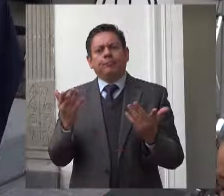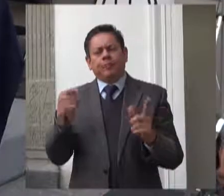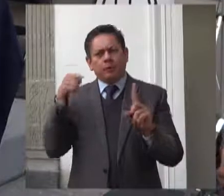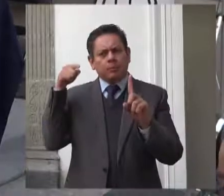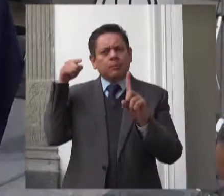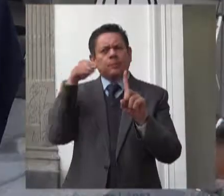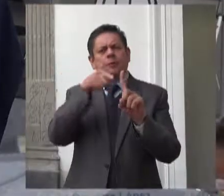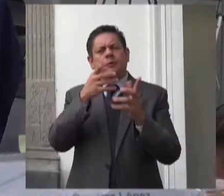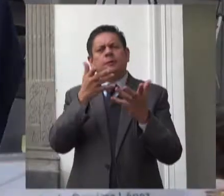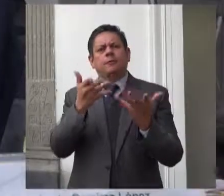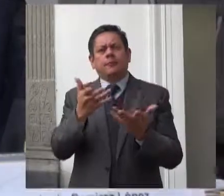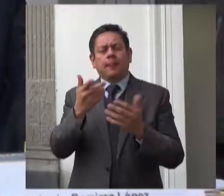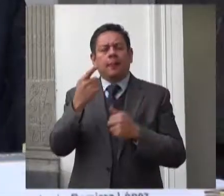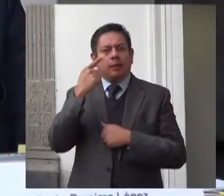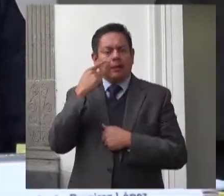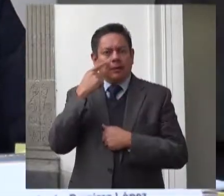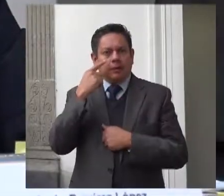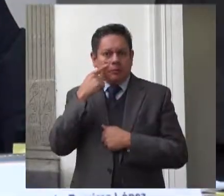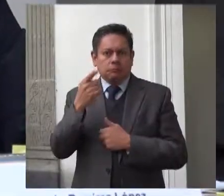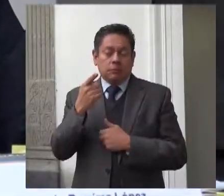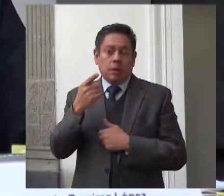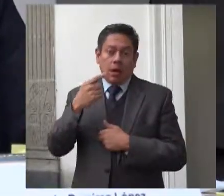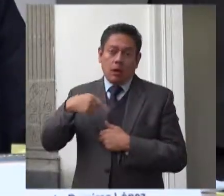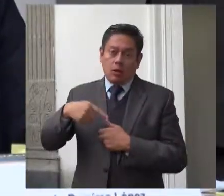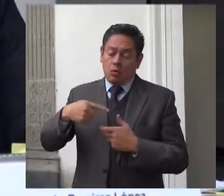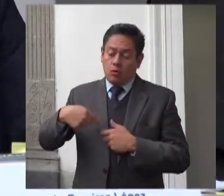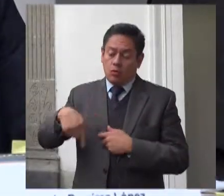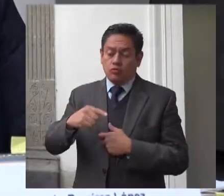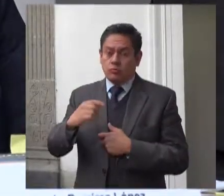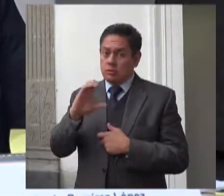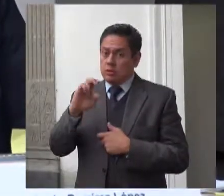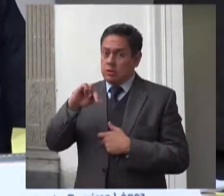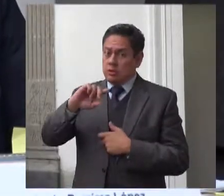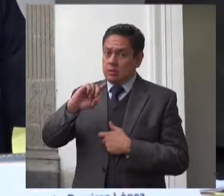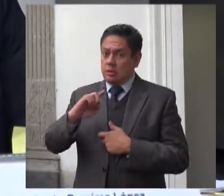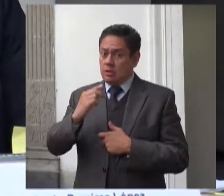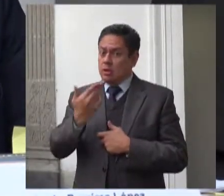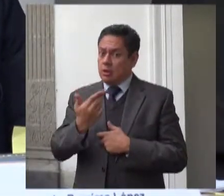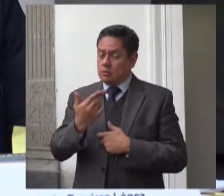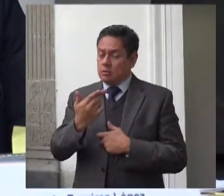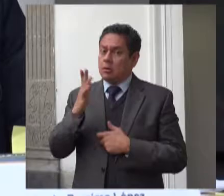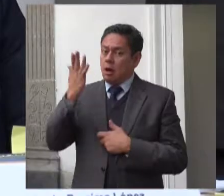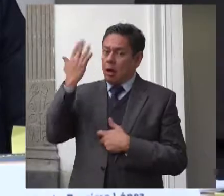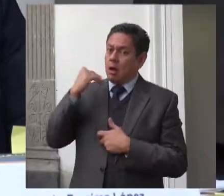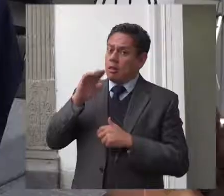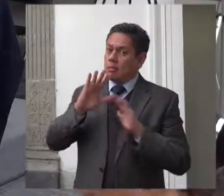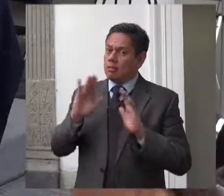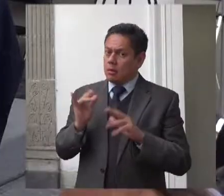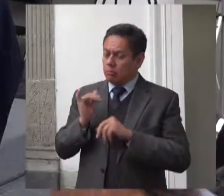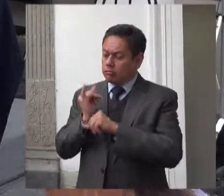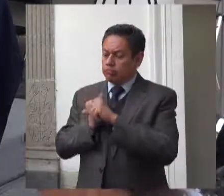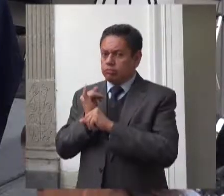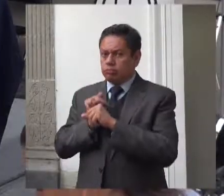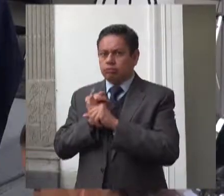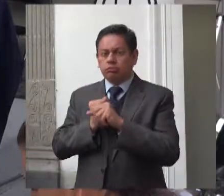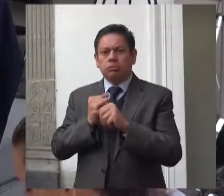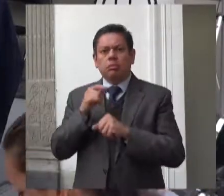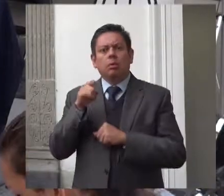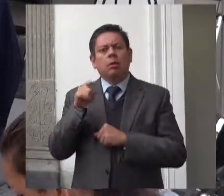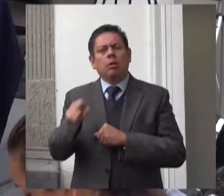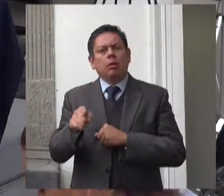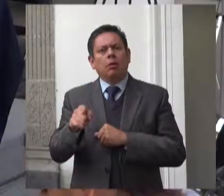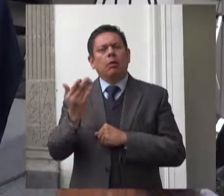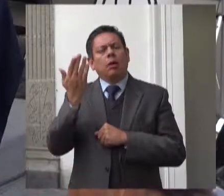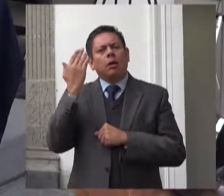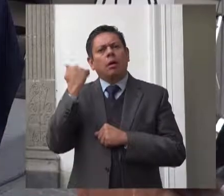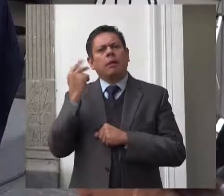Nacional, los resultados de la investigación realizada por la Comisión Nacional sobre el caso de la violación a los derechos humanos de las